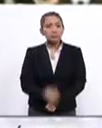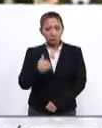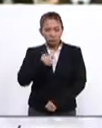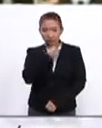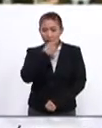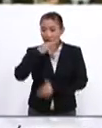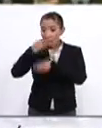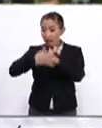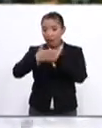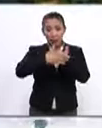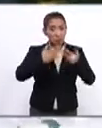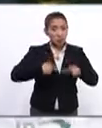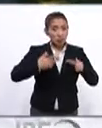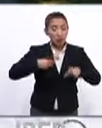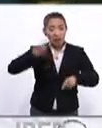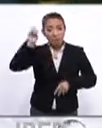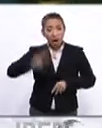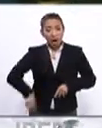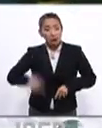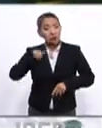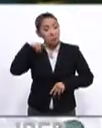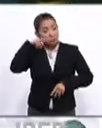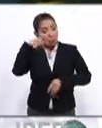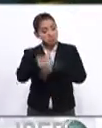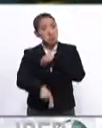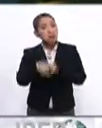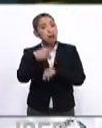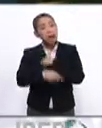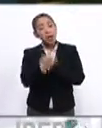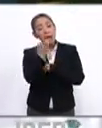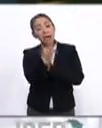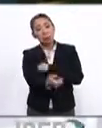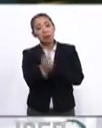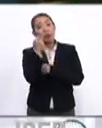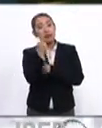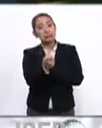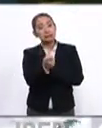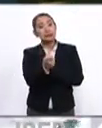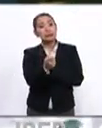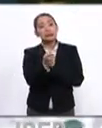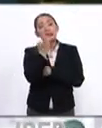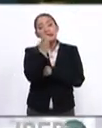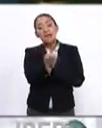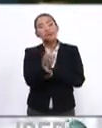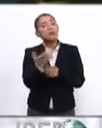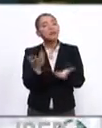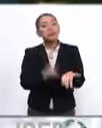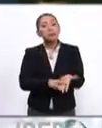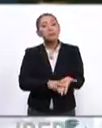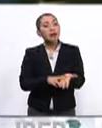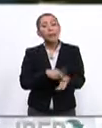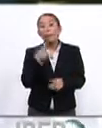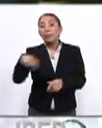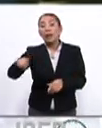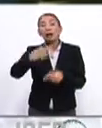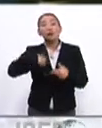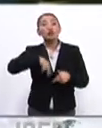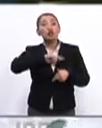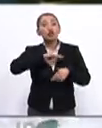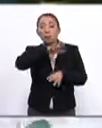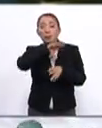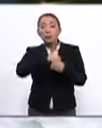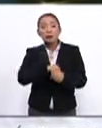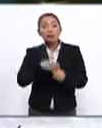Tengo que alertar al pueblo de Venezuela de la alta peligrosidad que esto reviste, que esto significa para nuestra